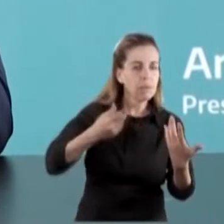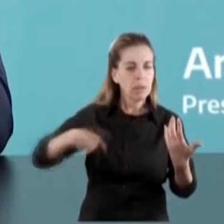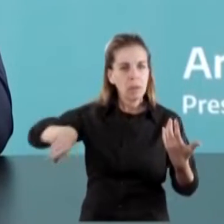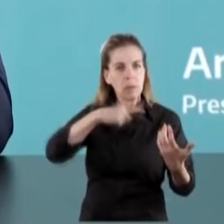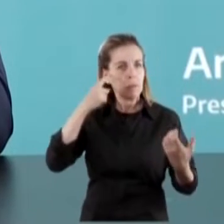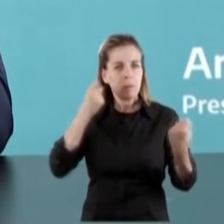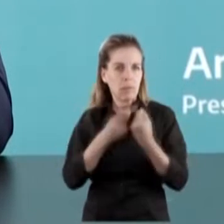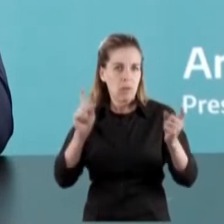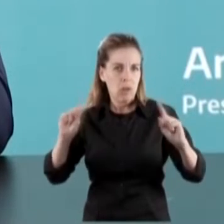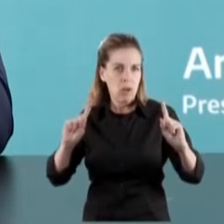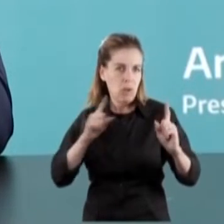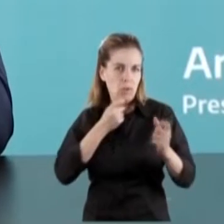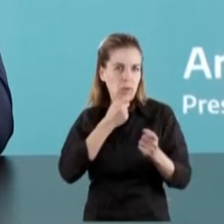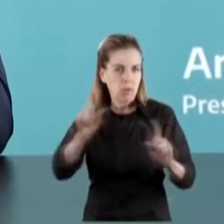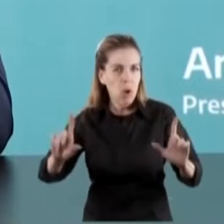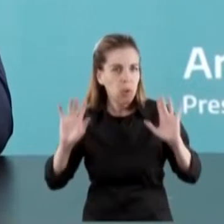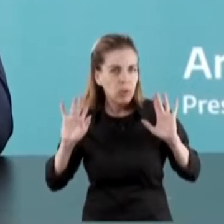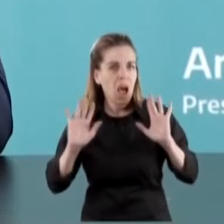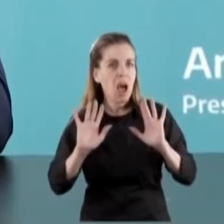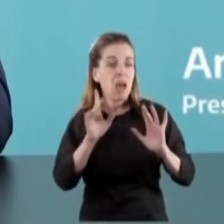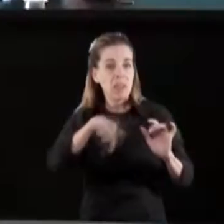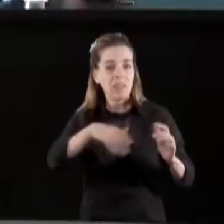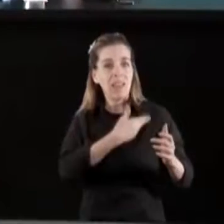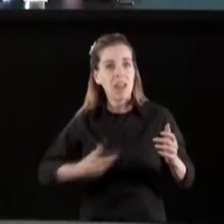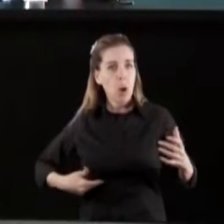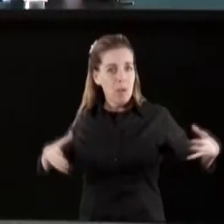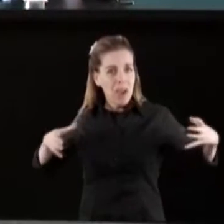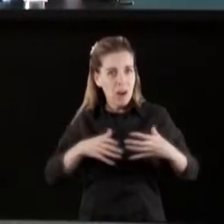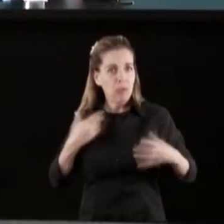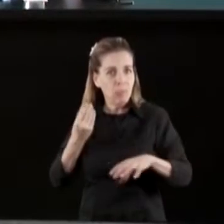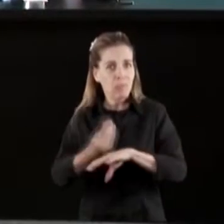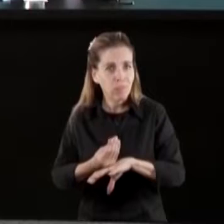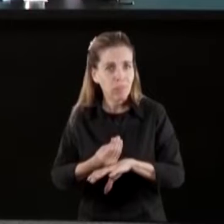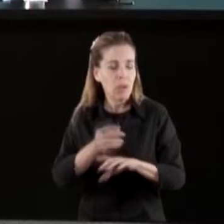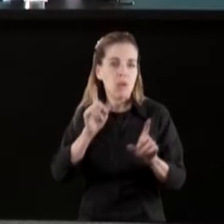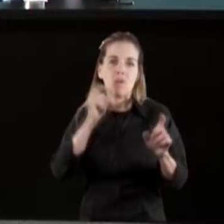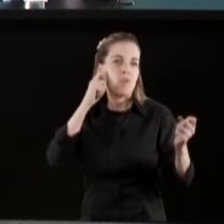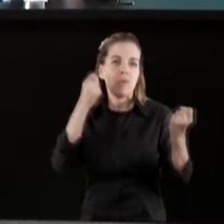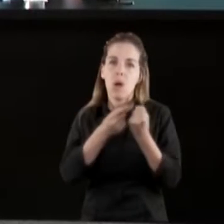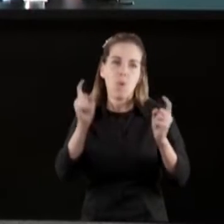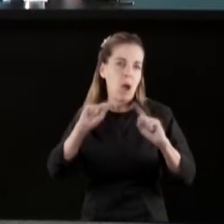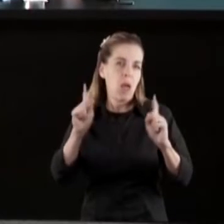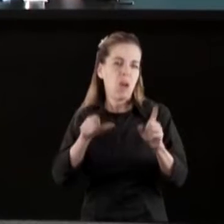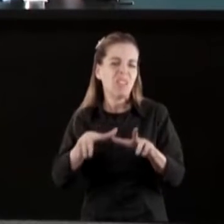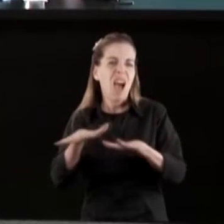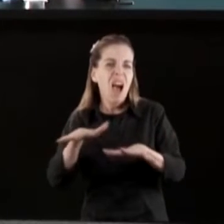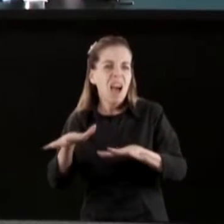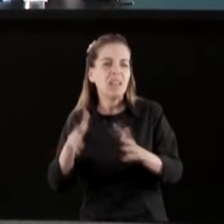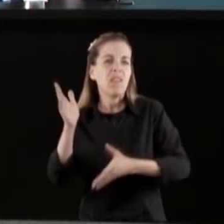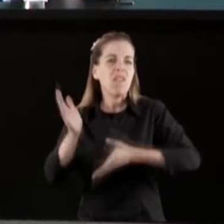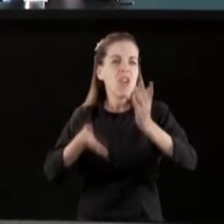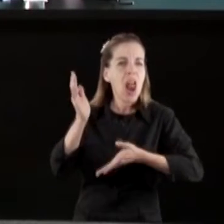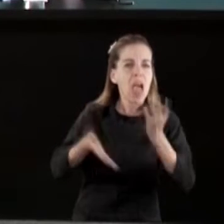debo transmitir de nuestro gobierno el repudio a la violencia, a hechos de violencia,